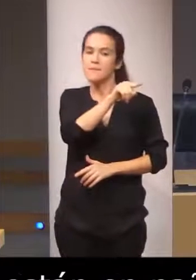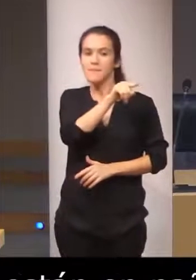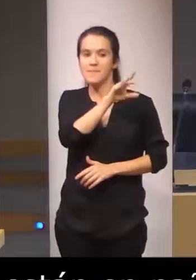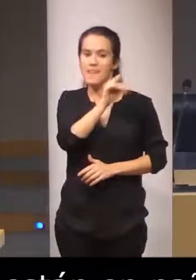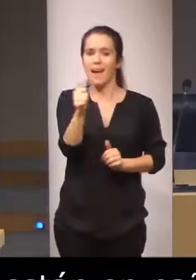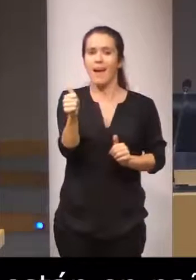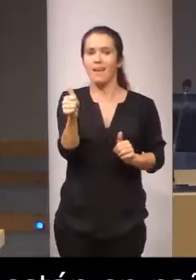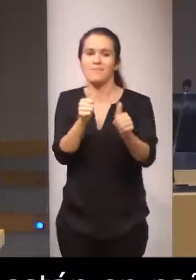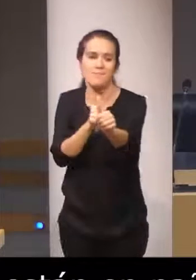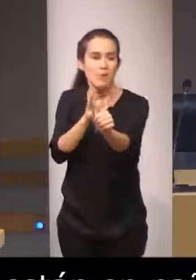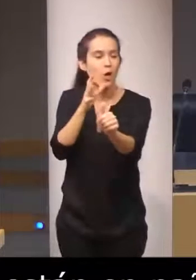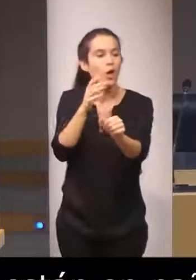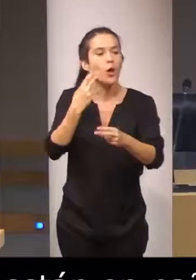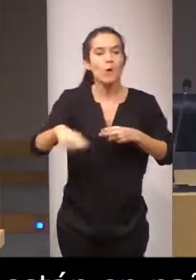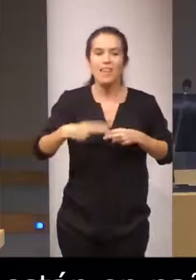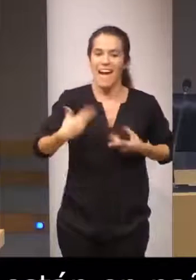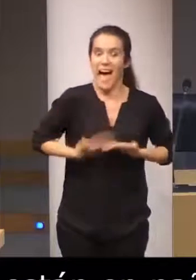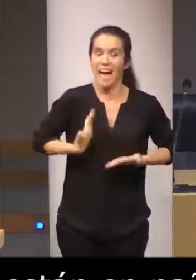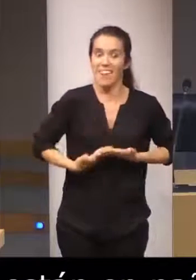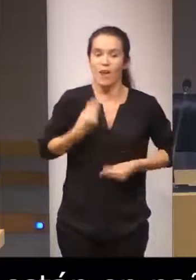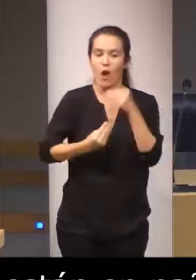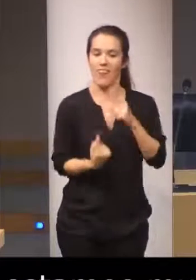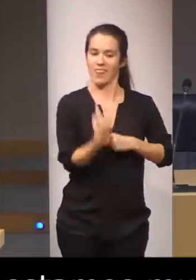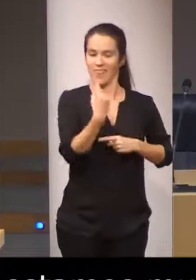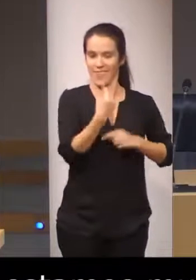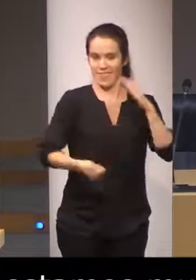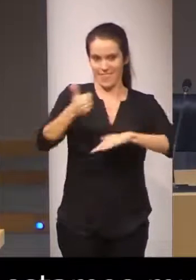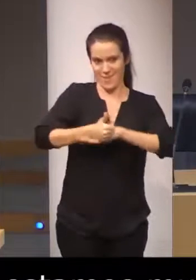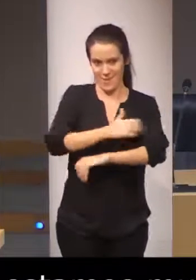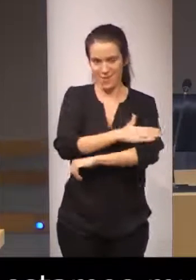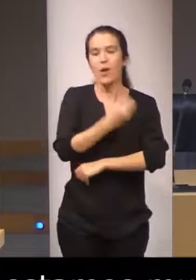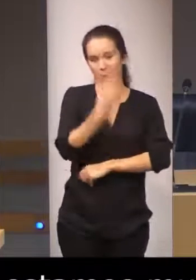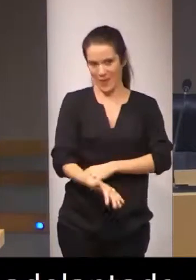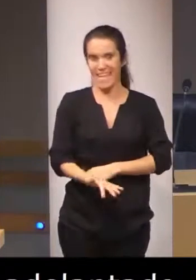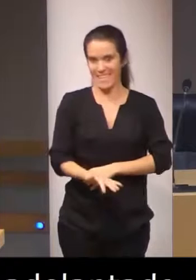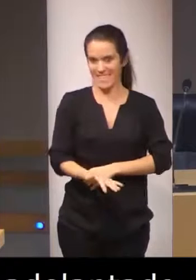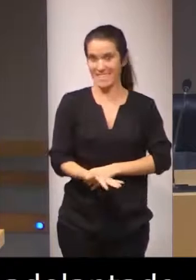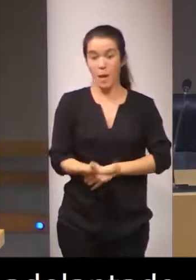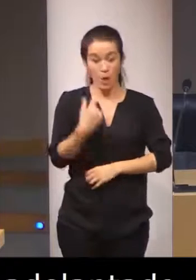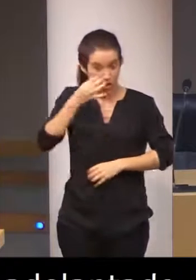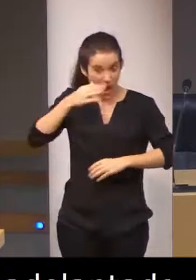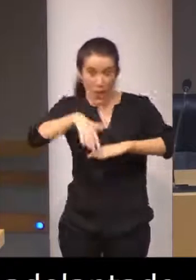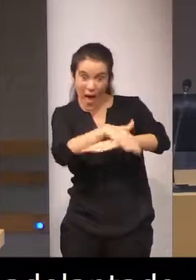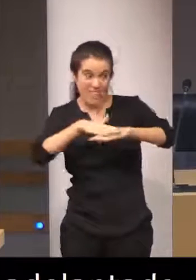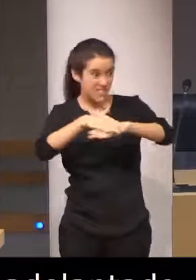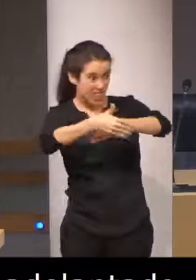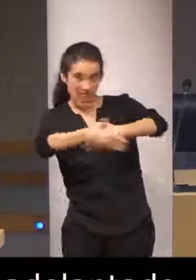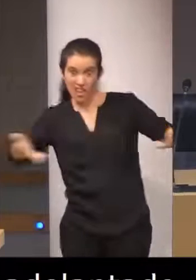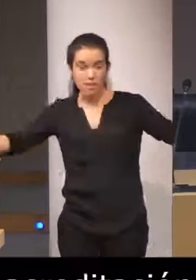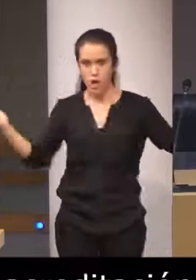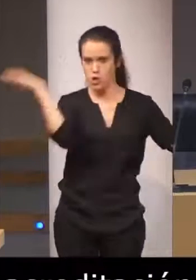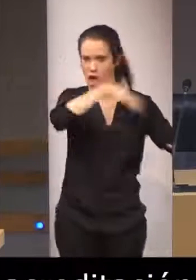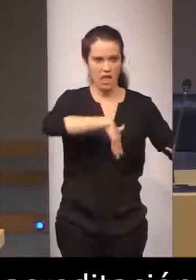política de acreditación la han hecho desde arriba muy bien hecho pero desde abajo no hay nada hay un instituto